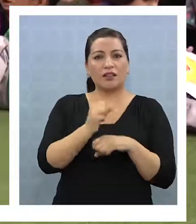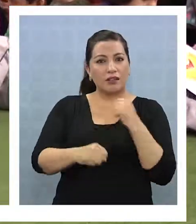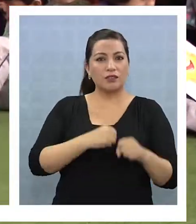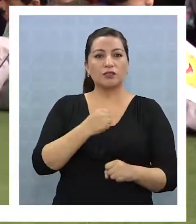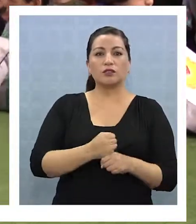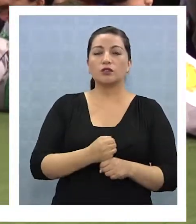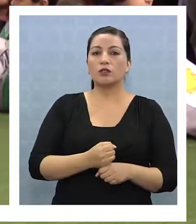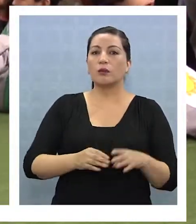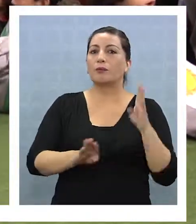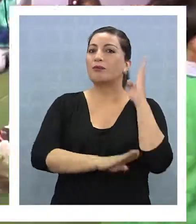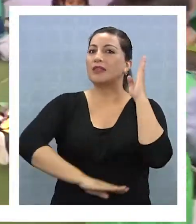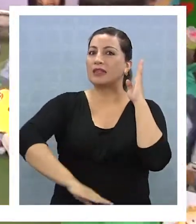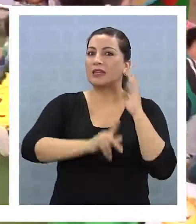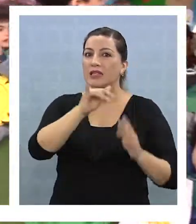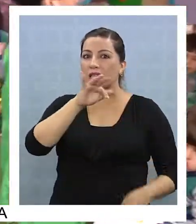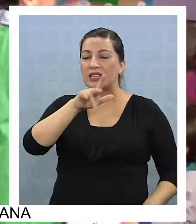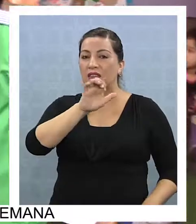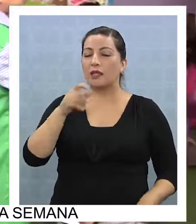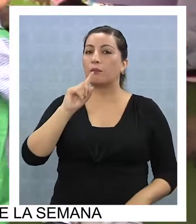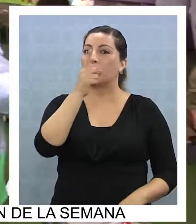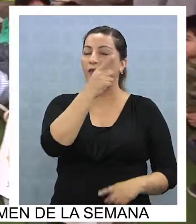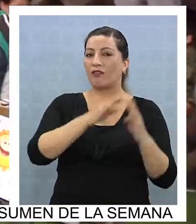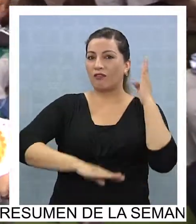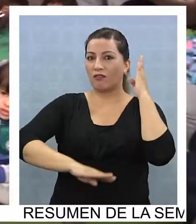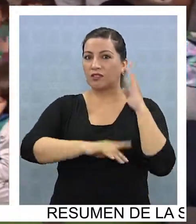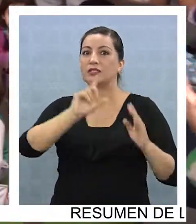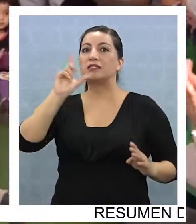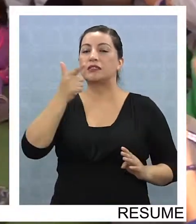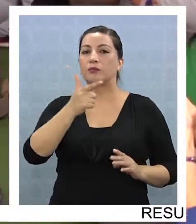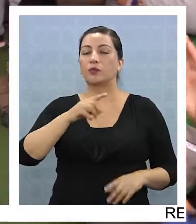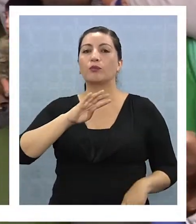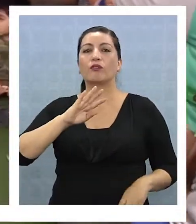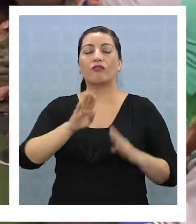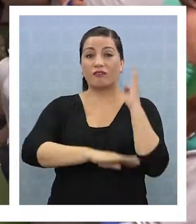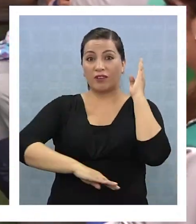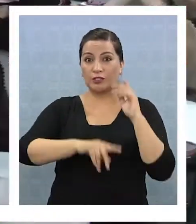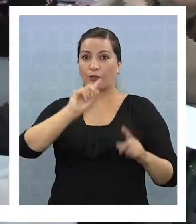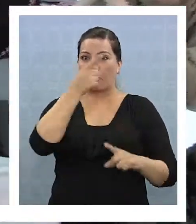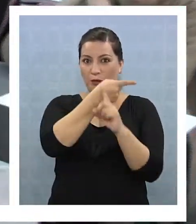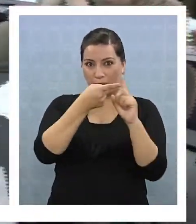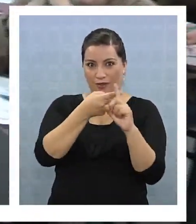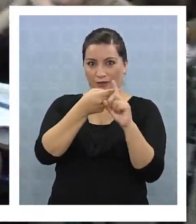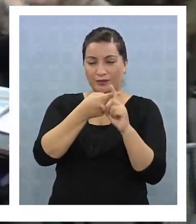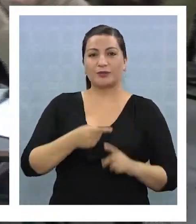son para pre-kínder, kínder, primero básico, séptimo básico y primero medio.